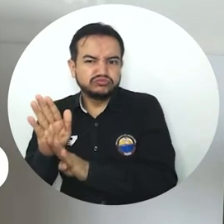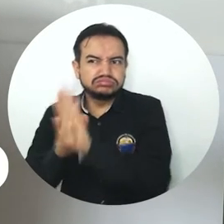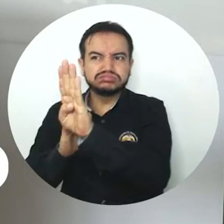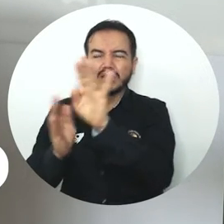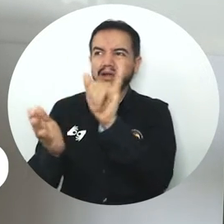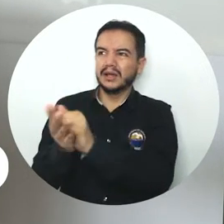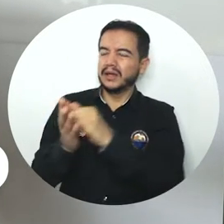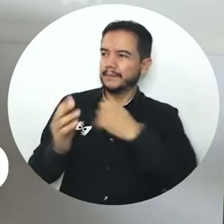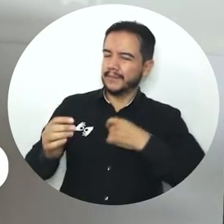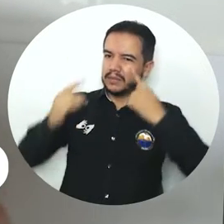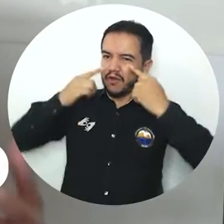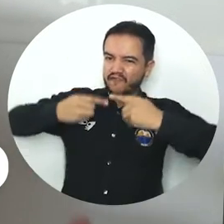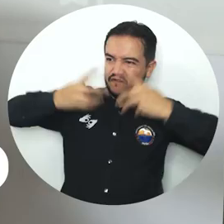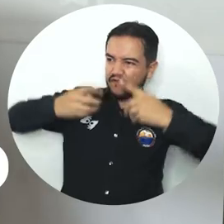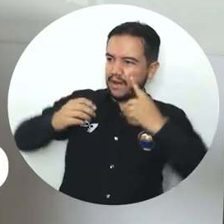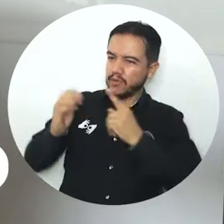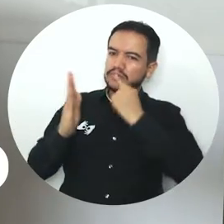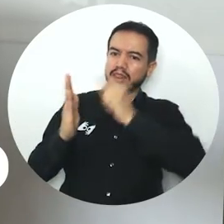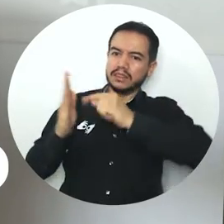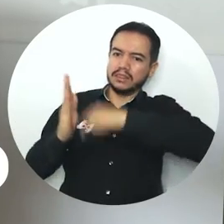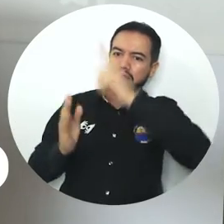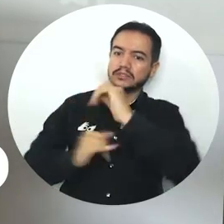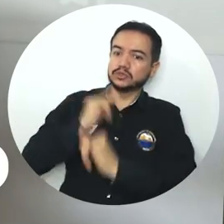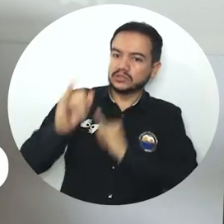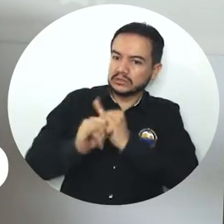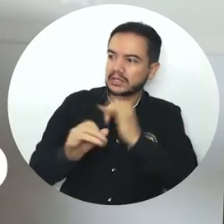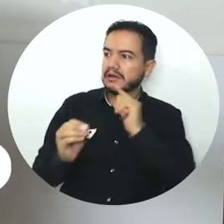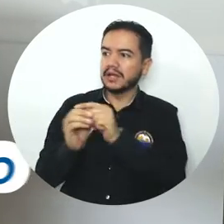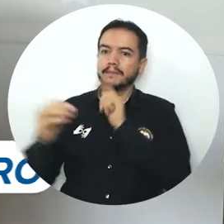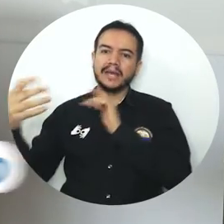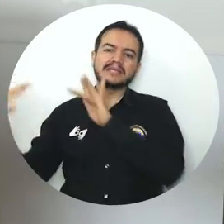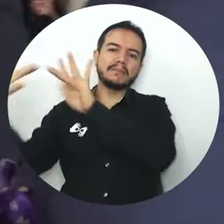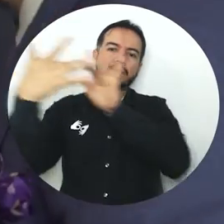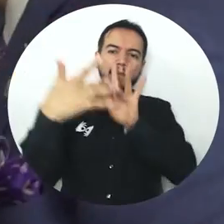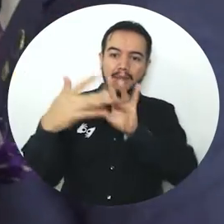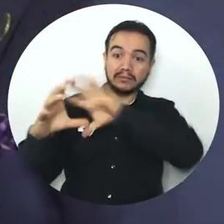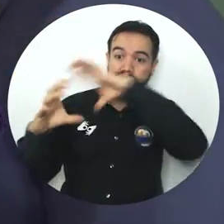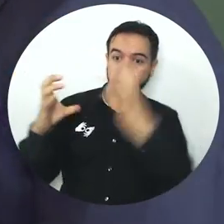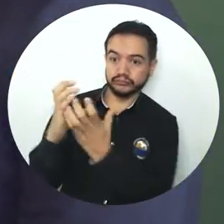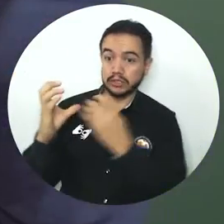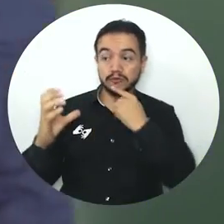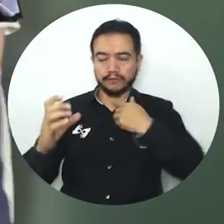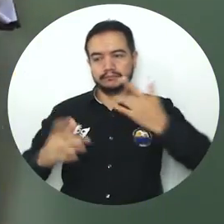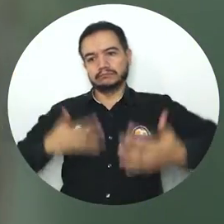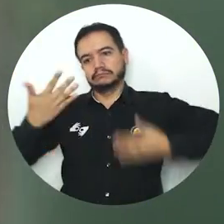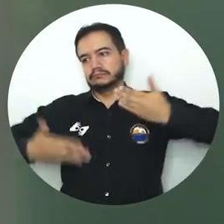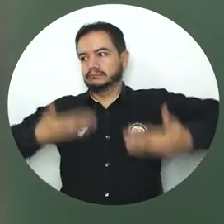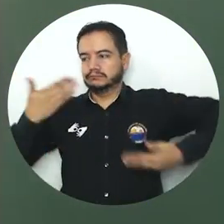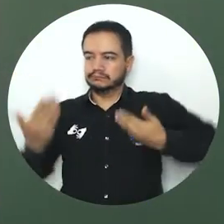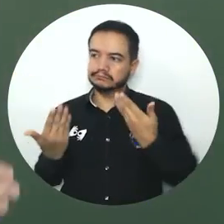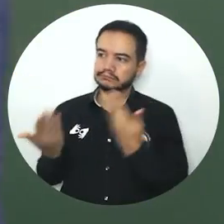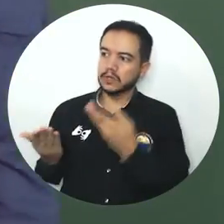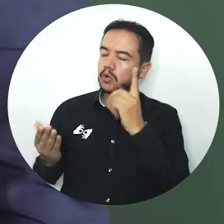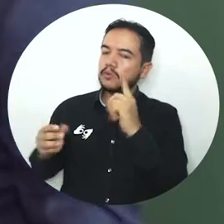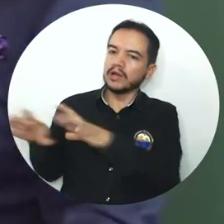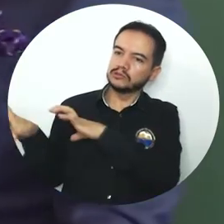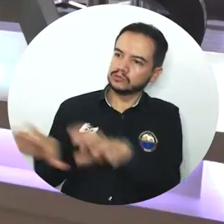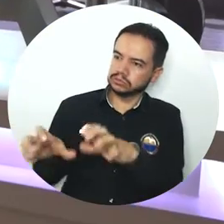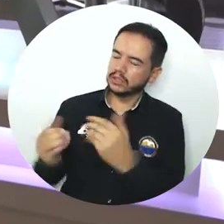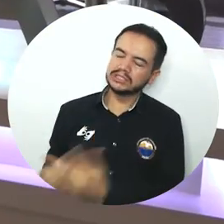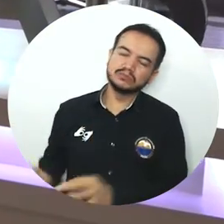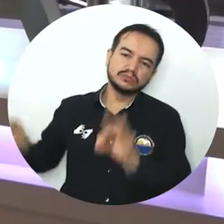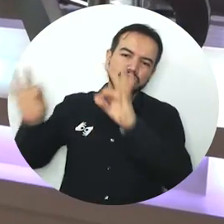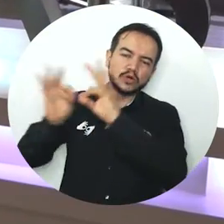internacionalización, cómo han trabajado en la investigación, por lo tanto era importante resaltarlo, lo cual me complace mucho porque es una labor muy importante para